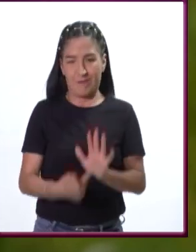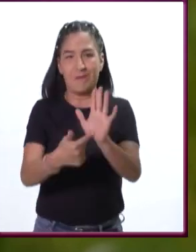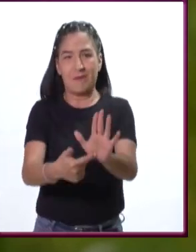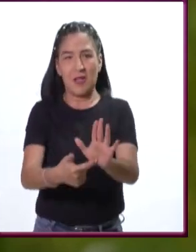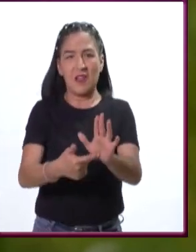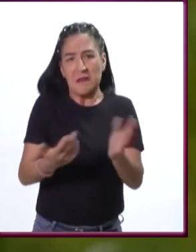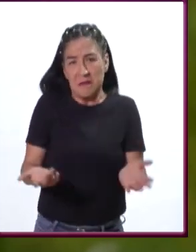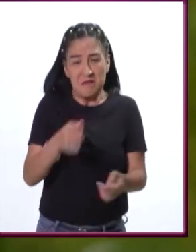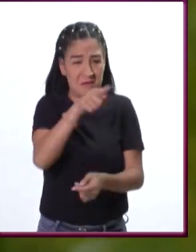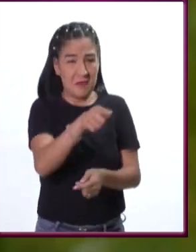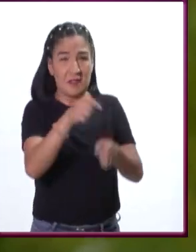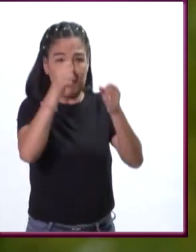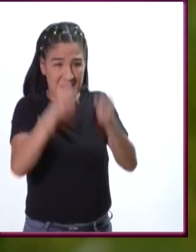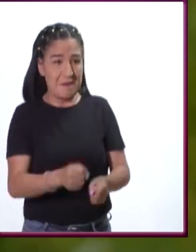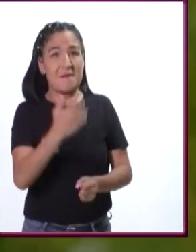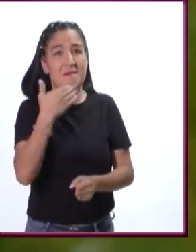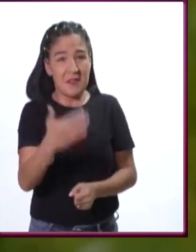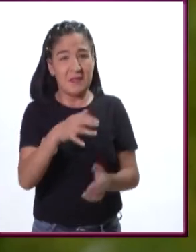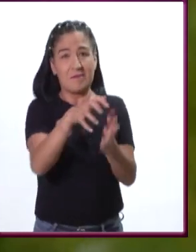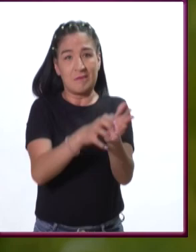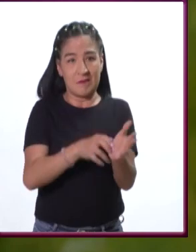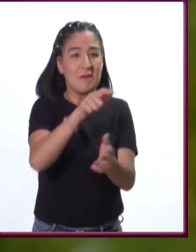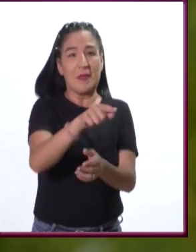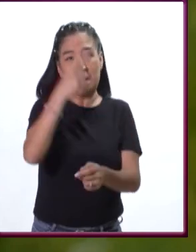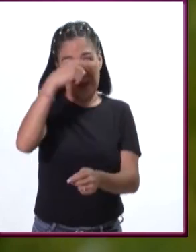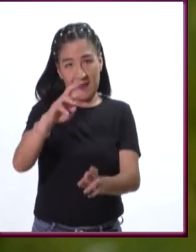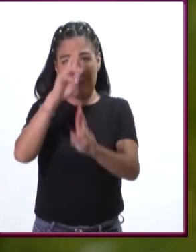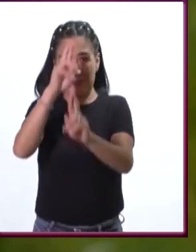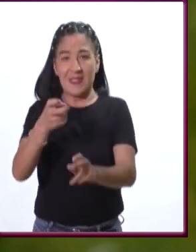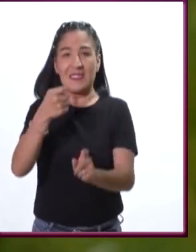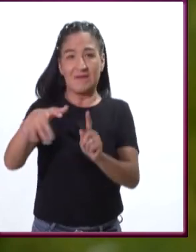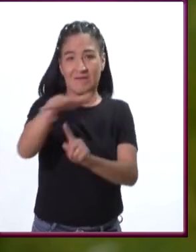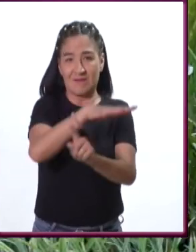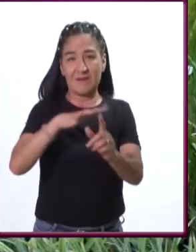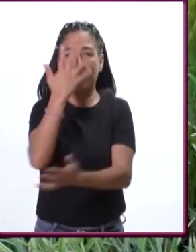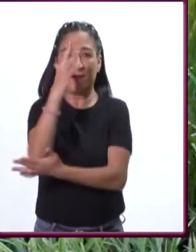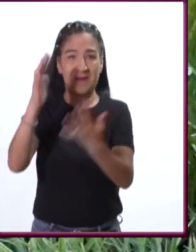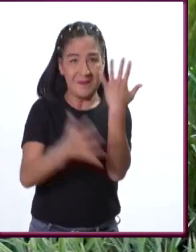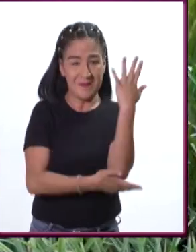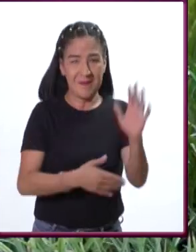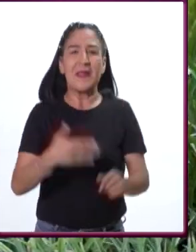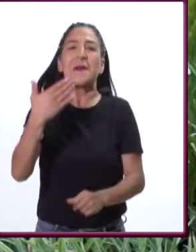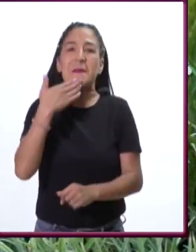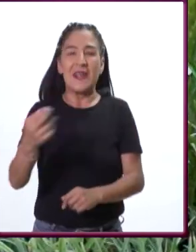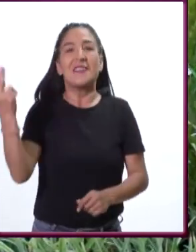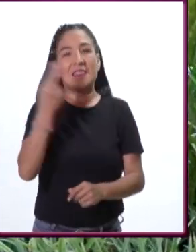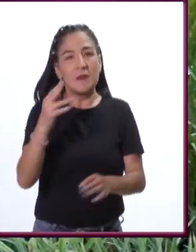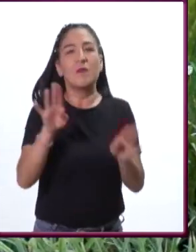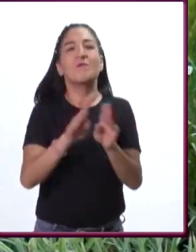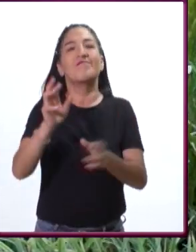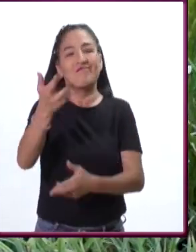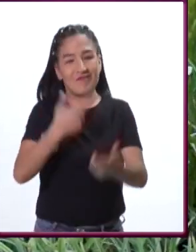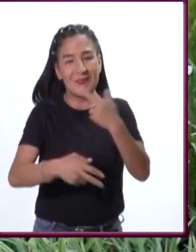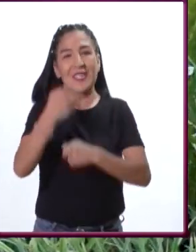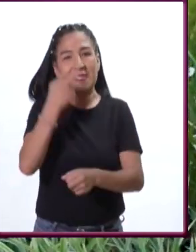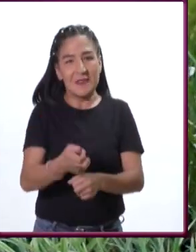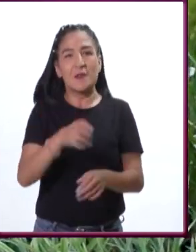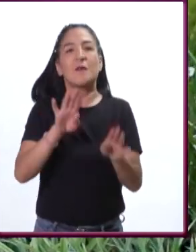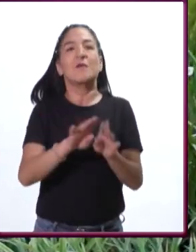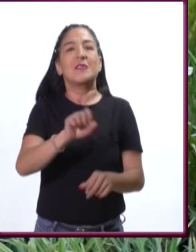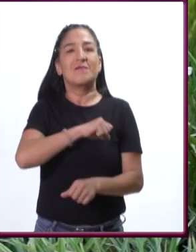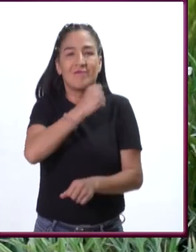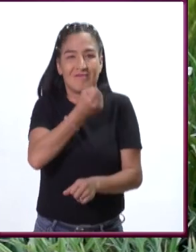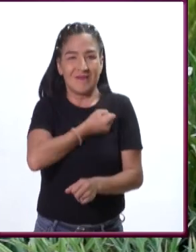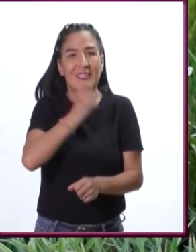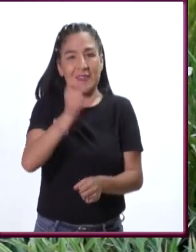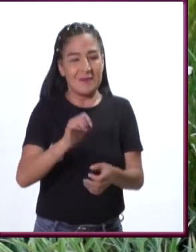cuestionar si tienen un origen sustentable y respetuoso con el medio ambiente. ¡Bien! Necesitamos recuperar y sanar el